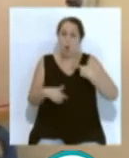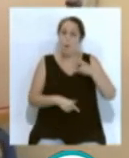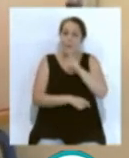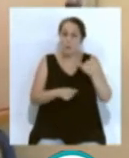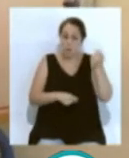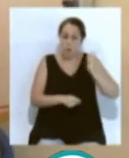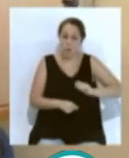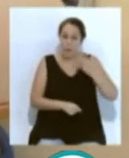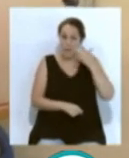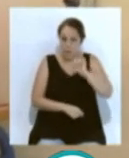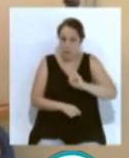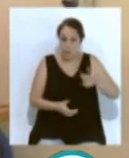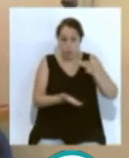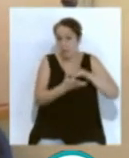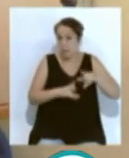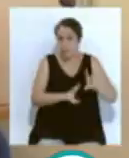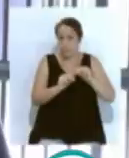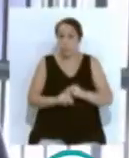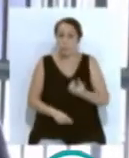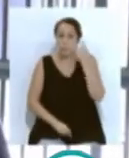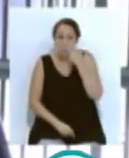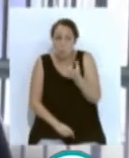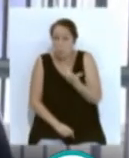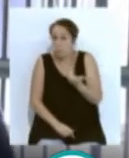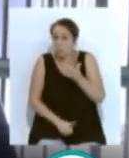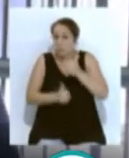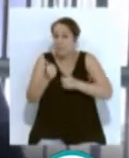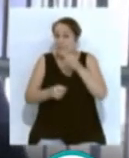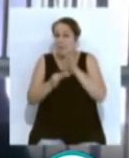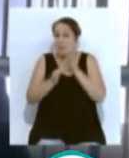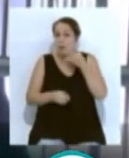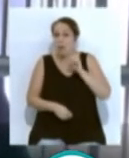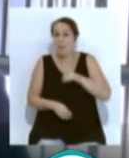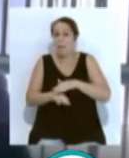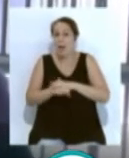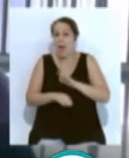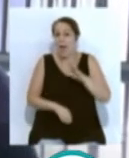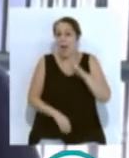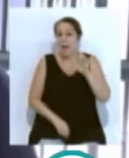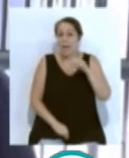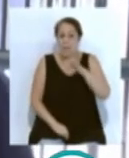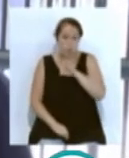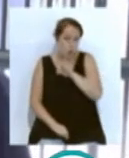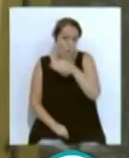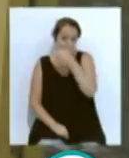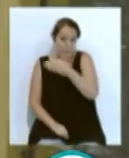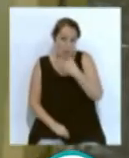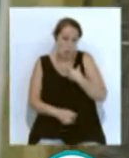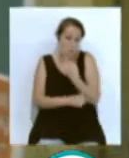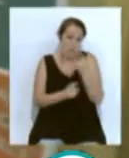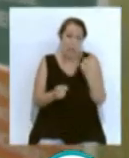que terminan las pruebas. Hay pocos alumnos, los exámenes de septiembre solamente son para alumnado de ESO y bachillerato que tiene alguna materia pendiente.